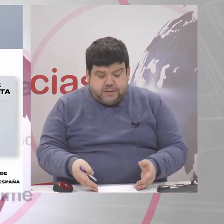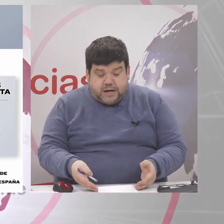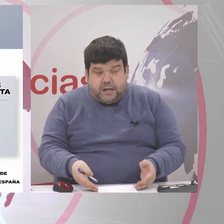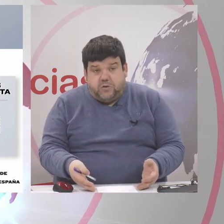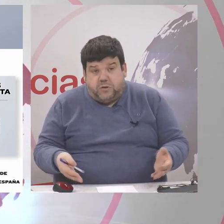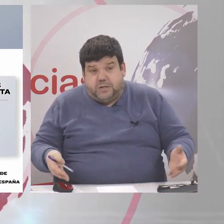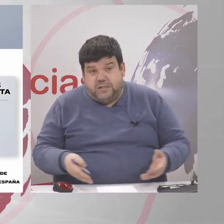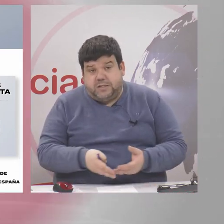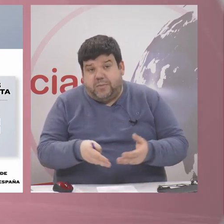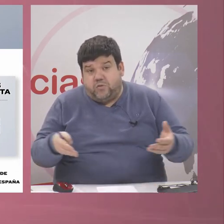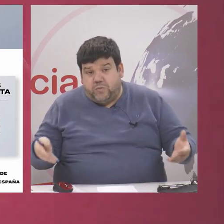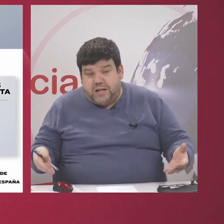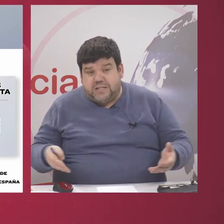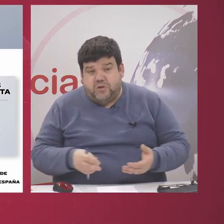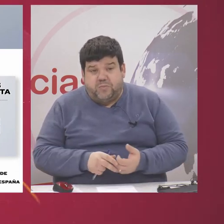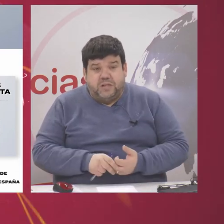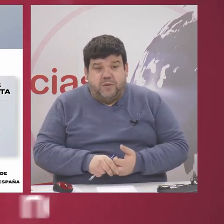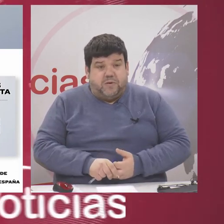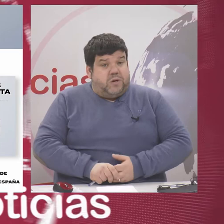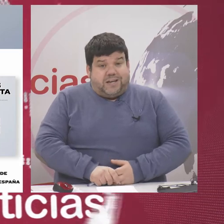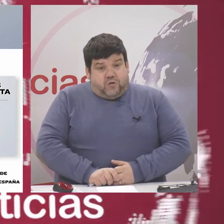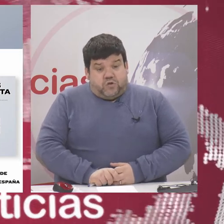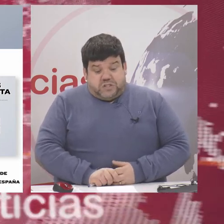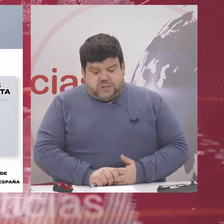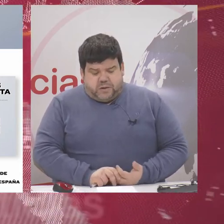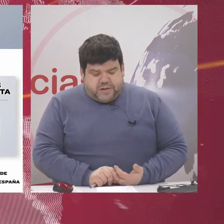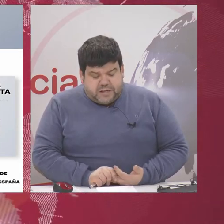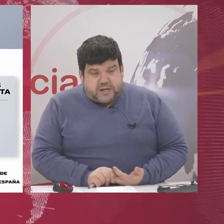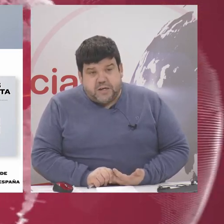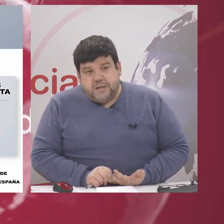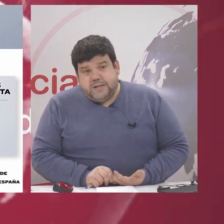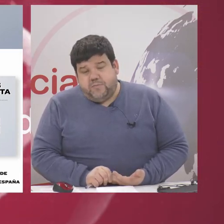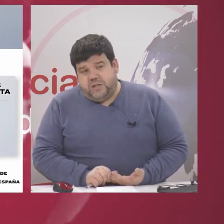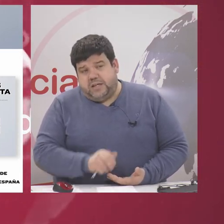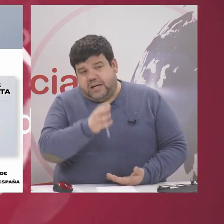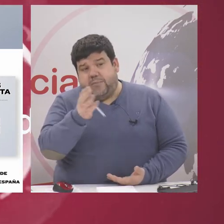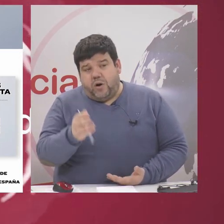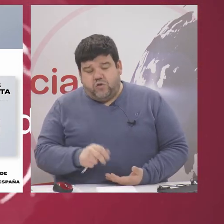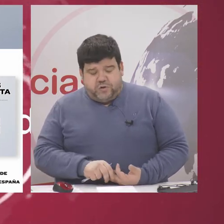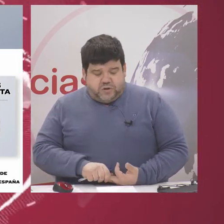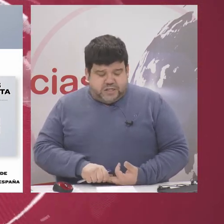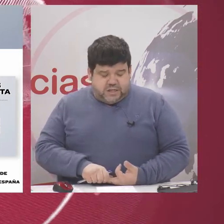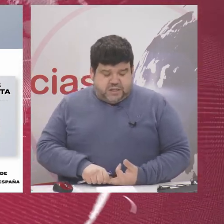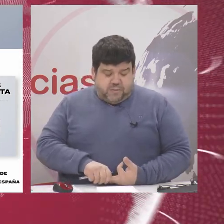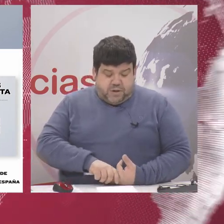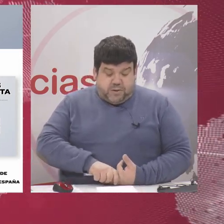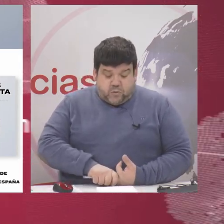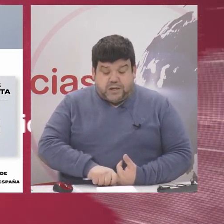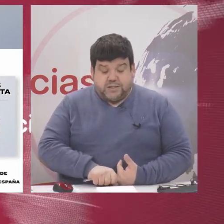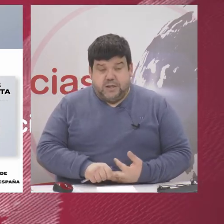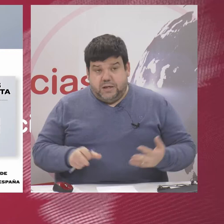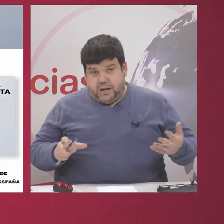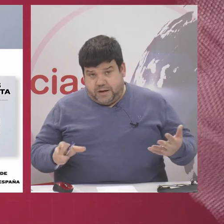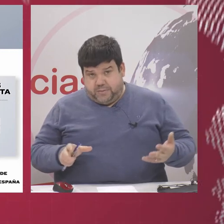traer entonces si se mantuviera ese millón veinte mil vacunas que no lo sé si se van a mantener pues ya llegaríamos a ocho millones setecientas mil